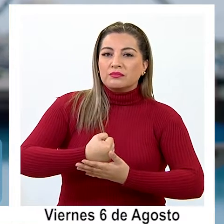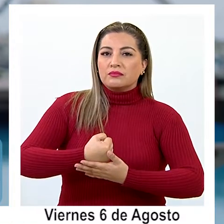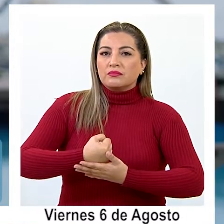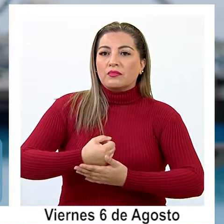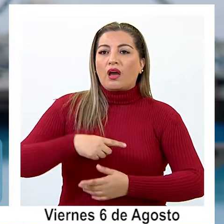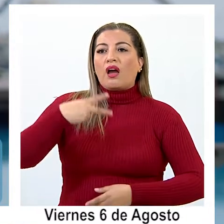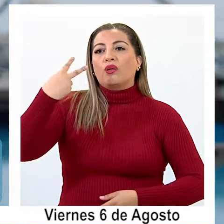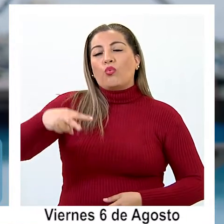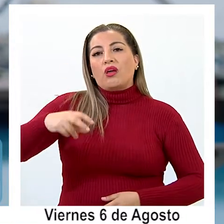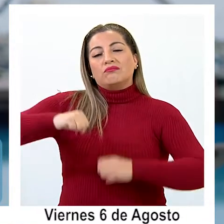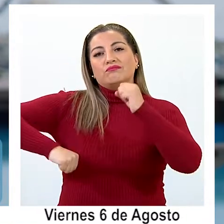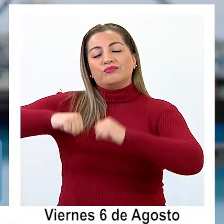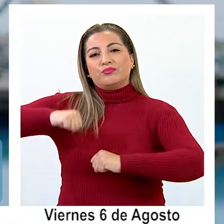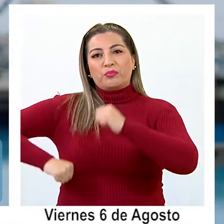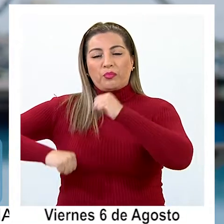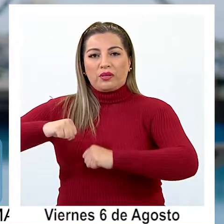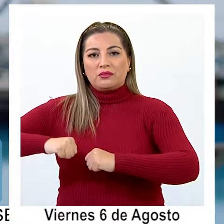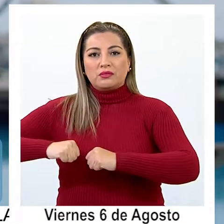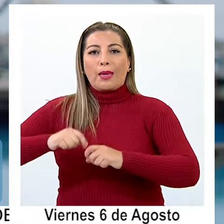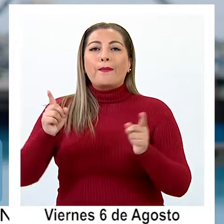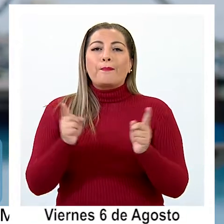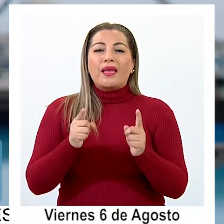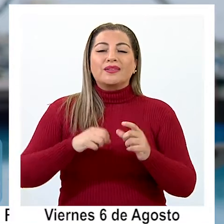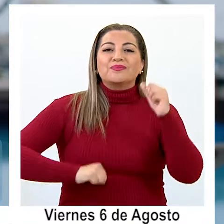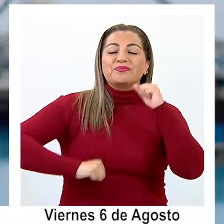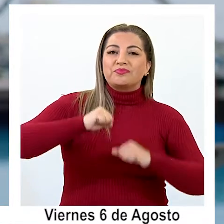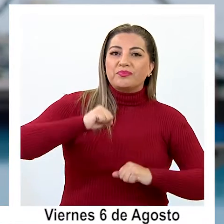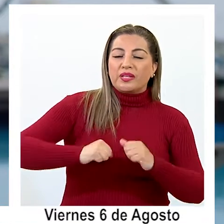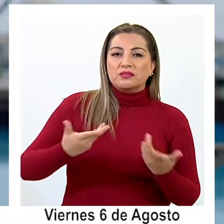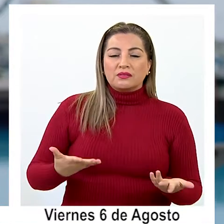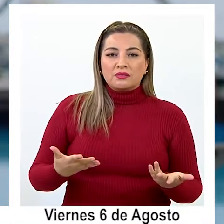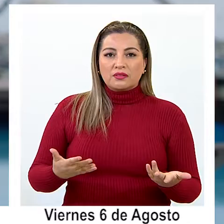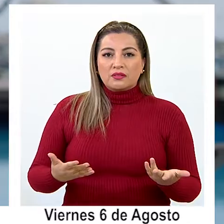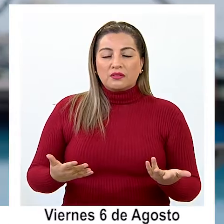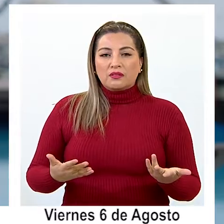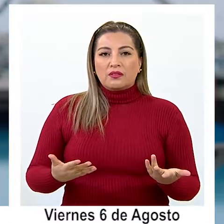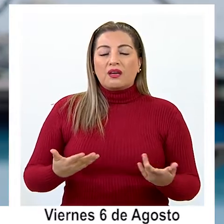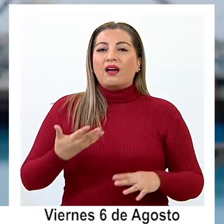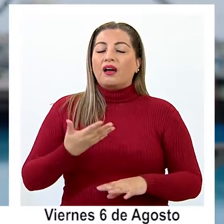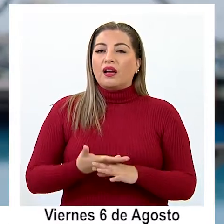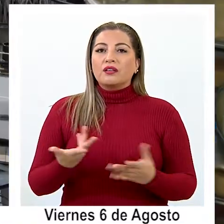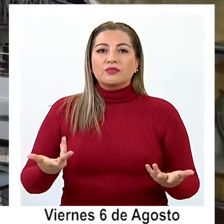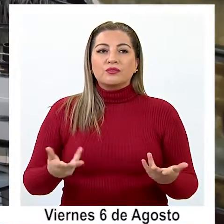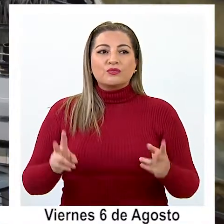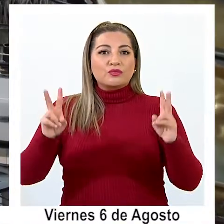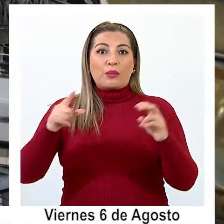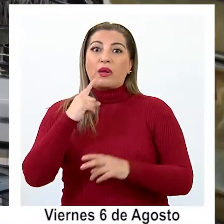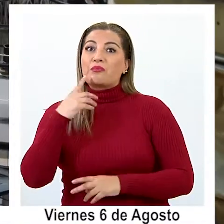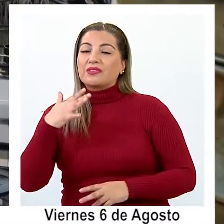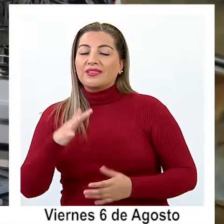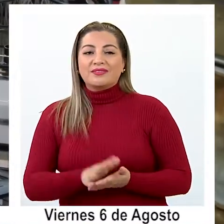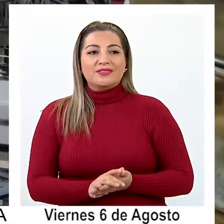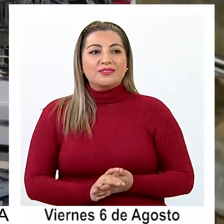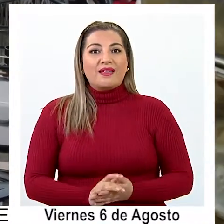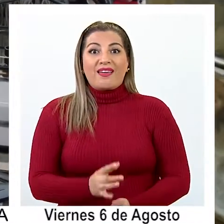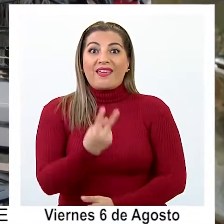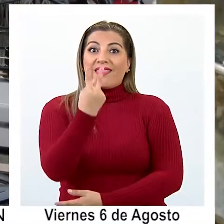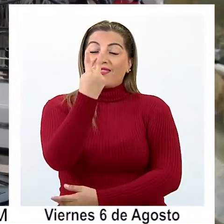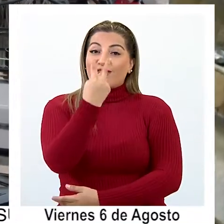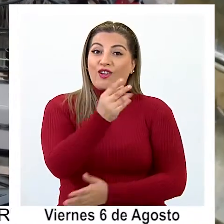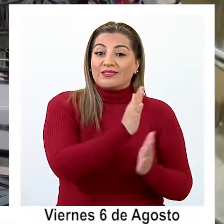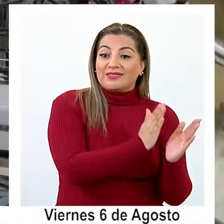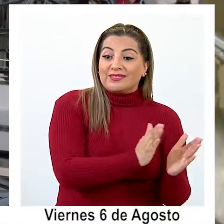emprendedores PIME y MINI PIME que finalmente tuvieron un impacto que ha sido significativo. Tras estas dos